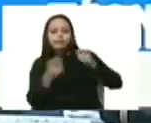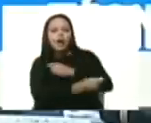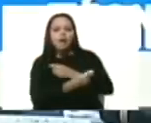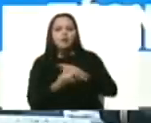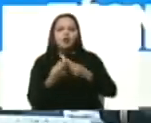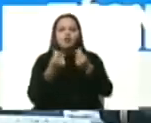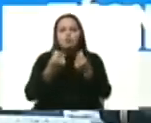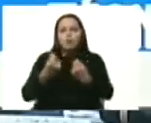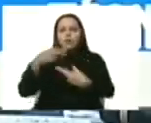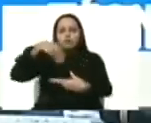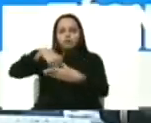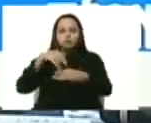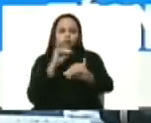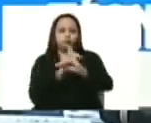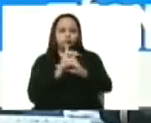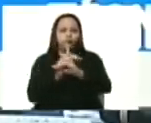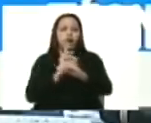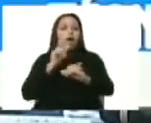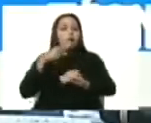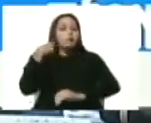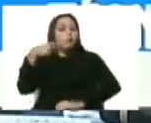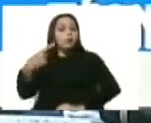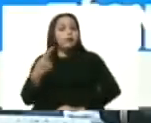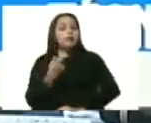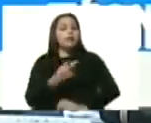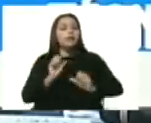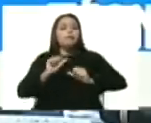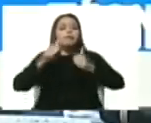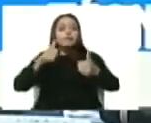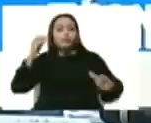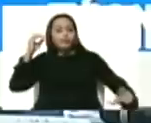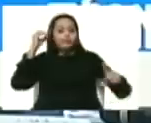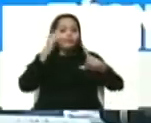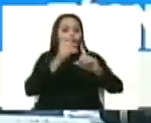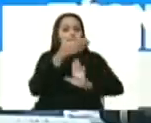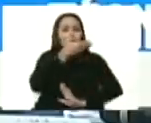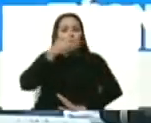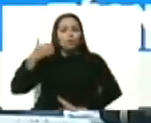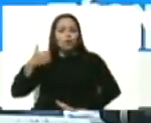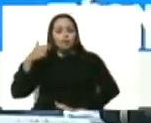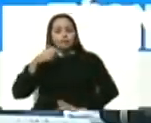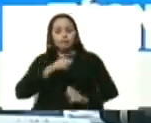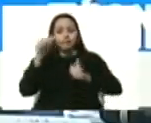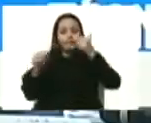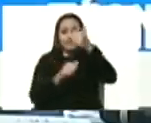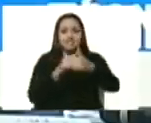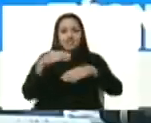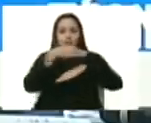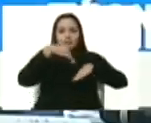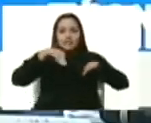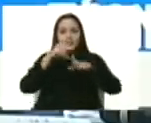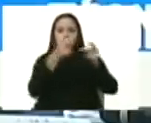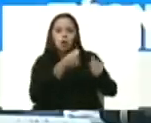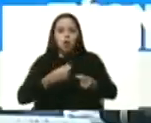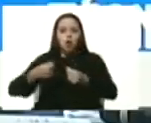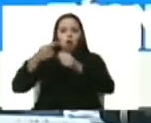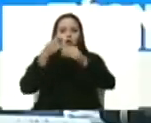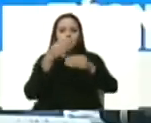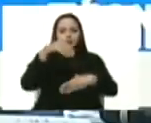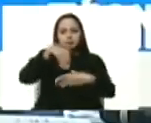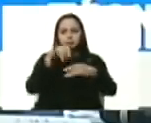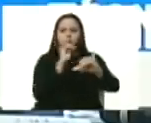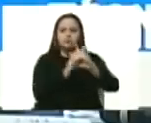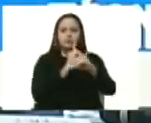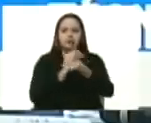nuestra moneda. Y la política de ayer está justamente dirigida a la consolidación, aquí está el viceministro de Economía Digital, a la